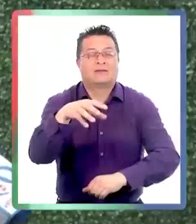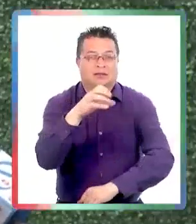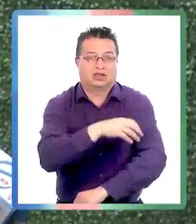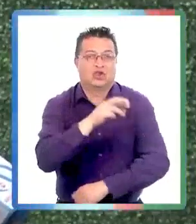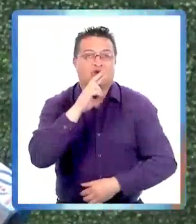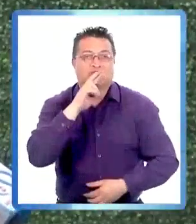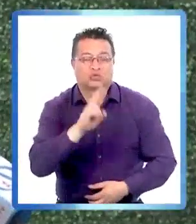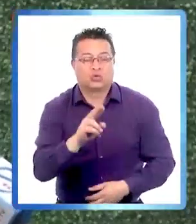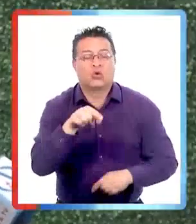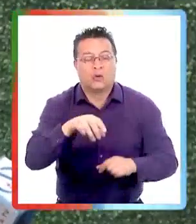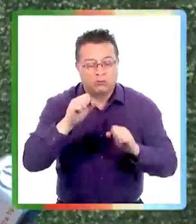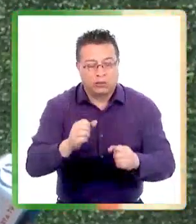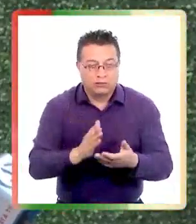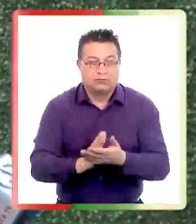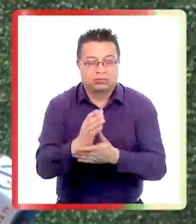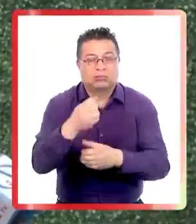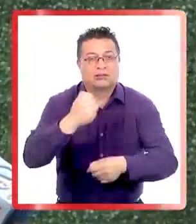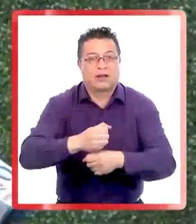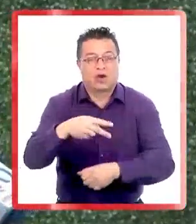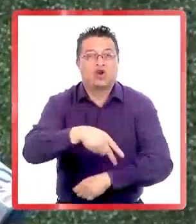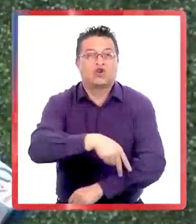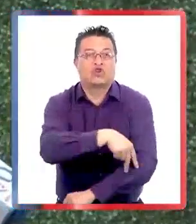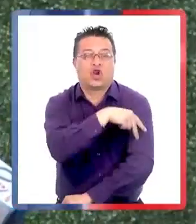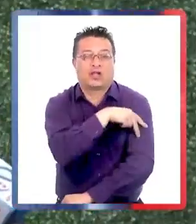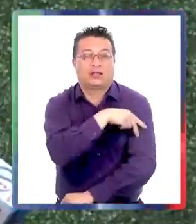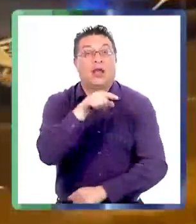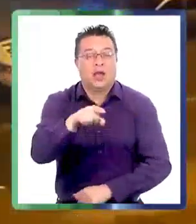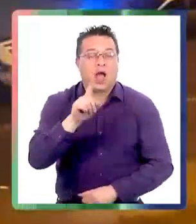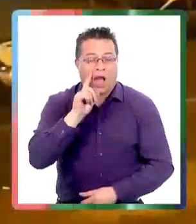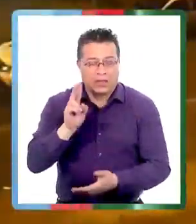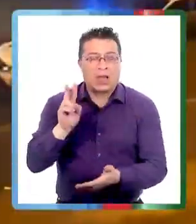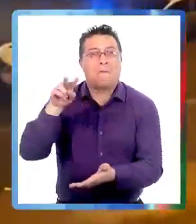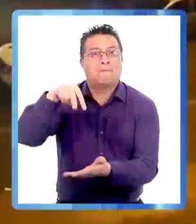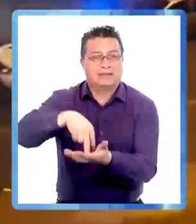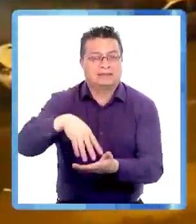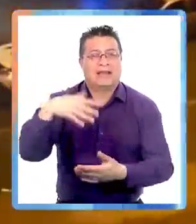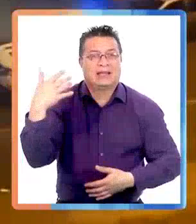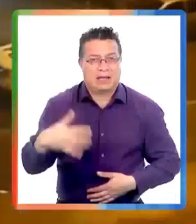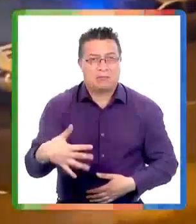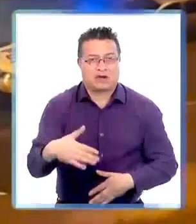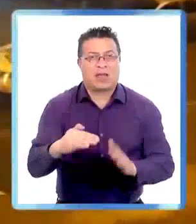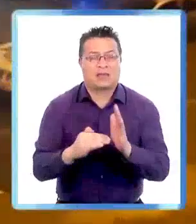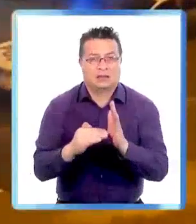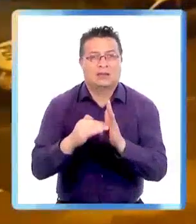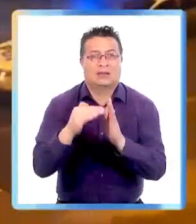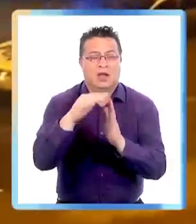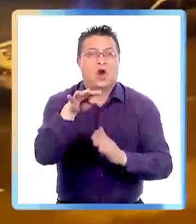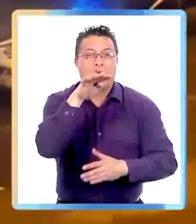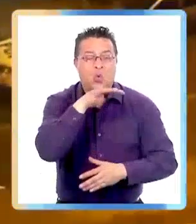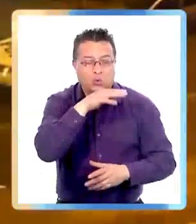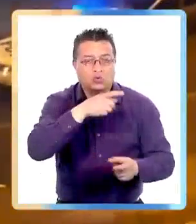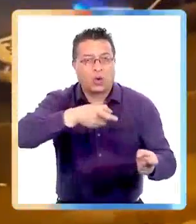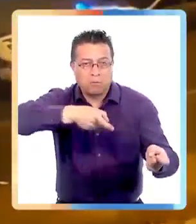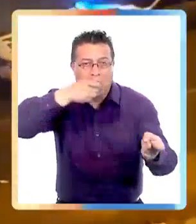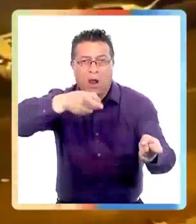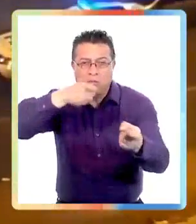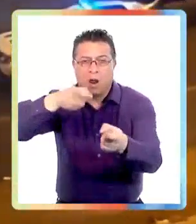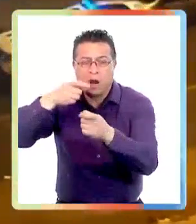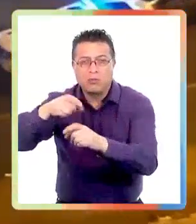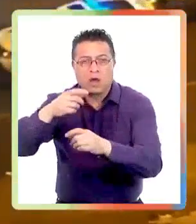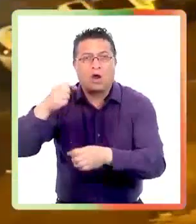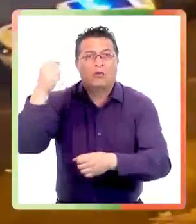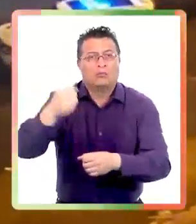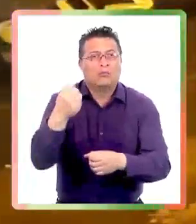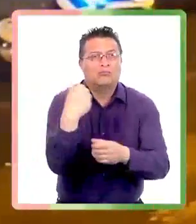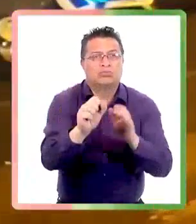día funcionan en la macrozona sur y que perfectamente se pueden implementar acá en el norte. Hay una presencia importante y una tendencia al alza en el uso